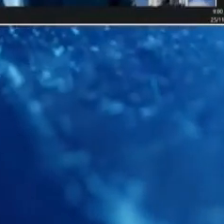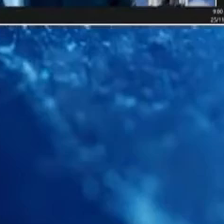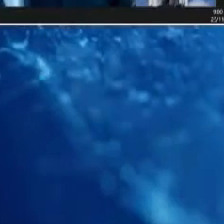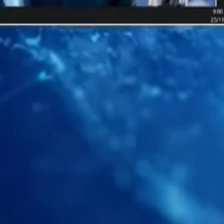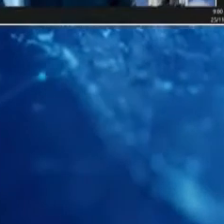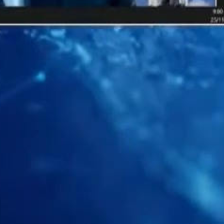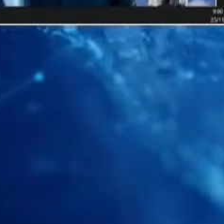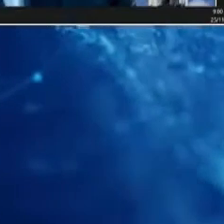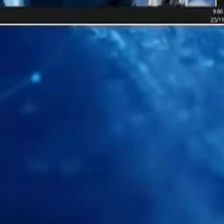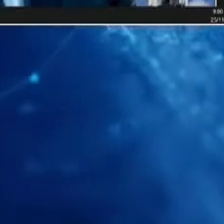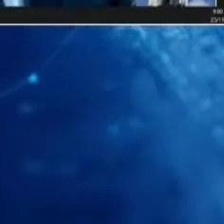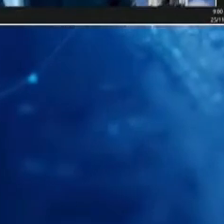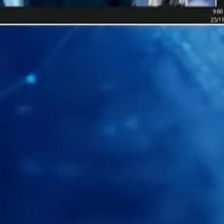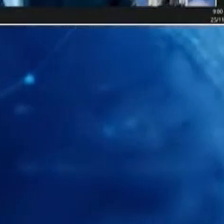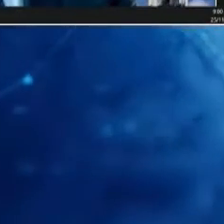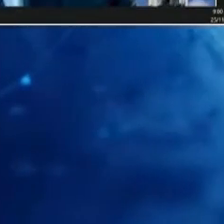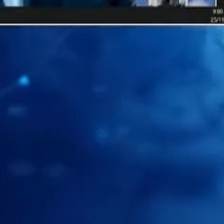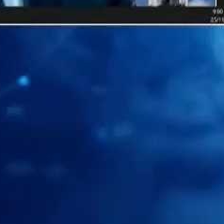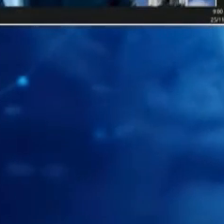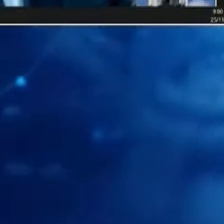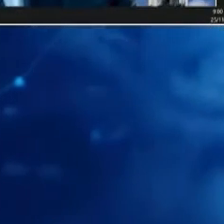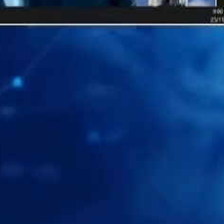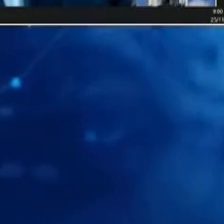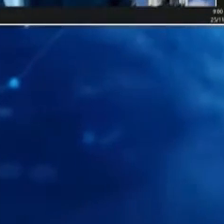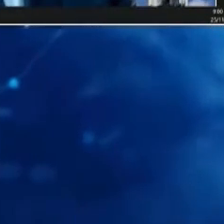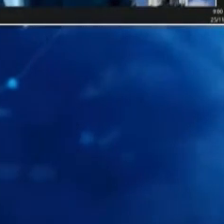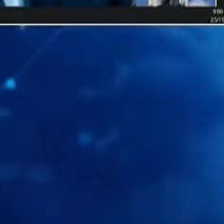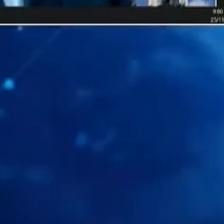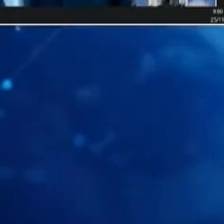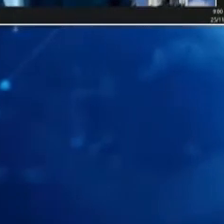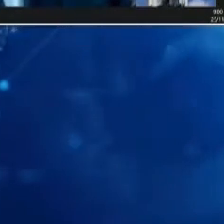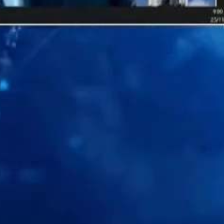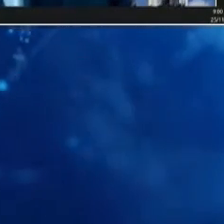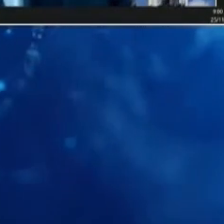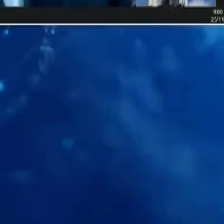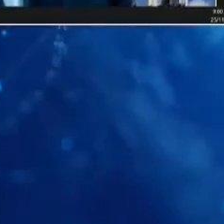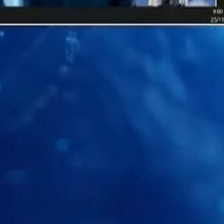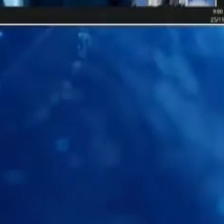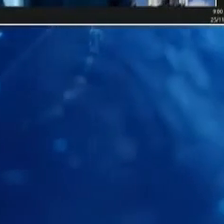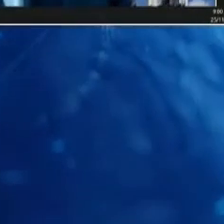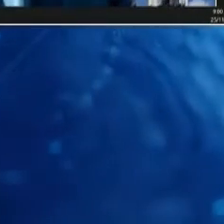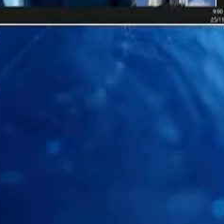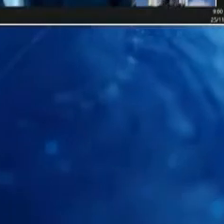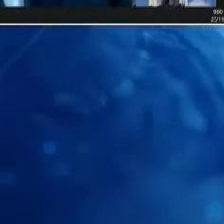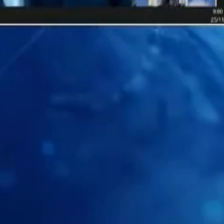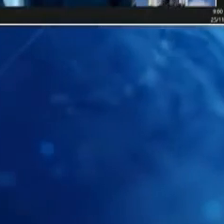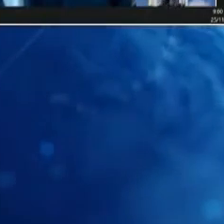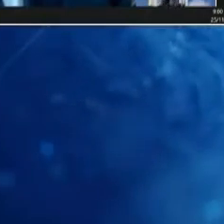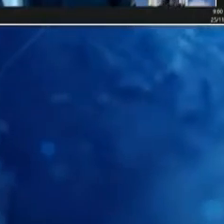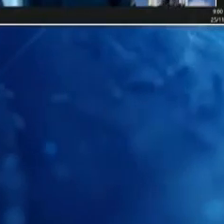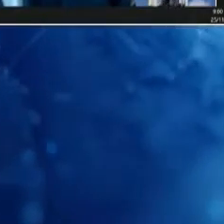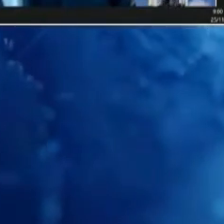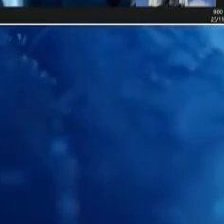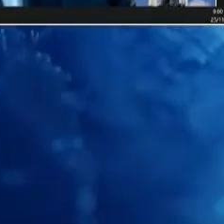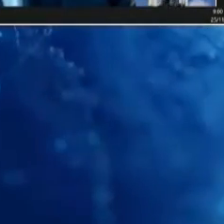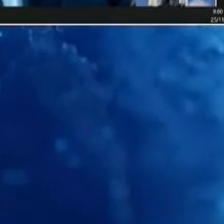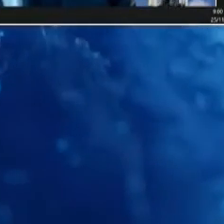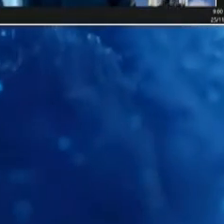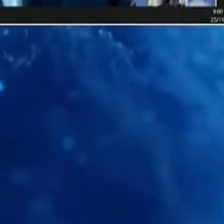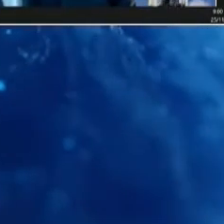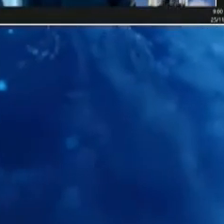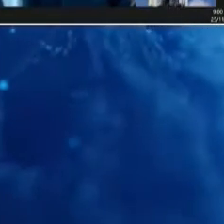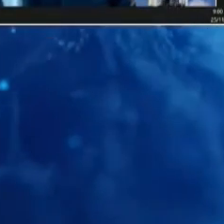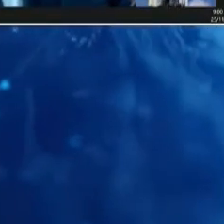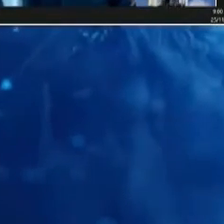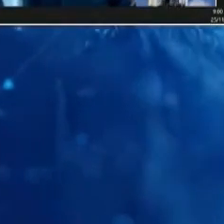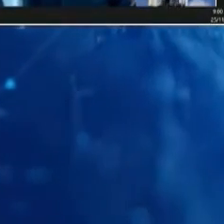Mario es nacido en Uruguay, graduado en Ingeniería Electrónica de la Facultad de Ingeniería de la Universidad de la República, especializado en